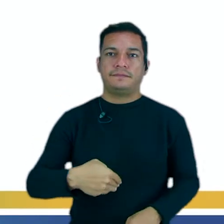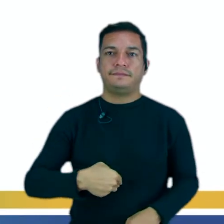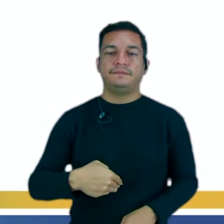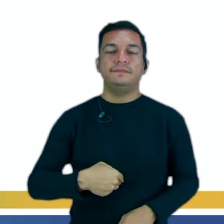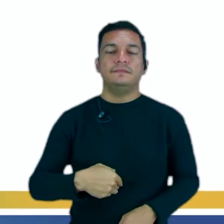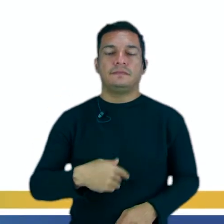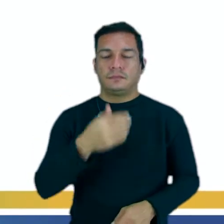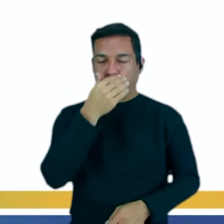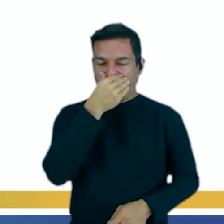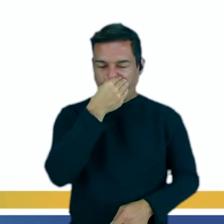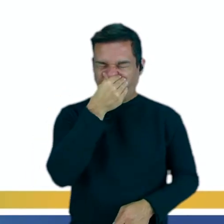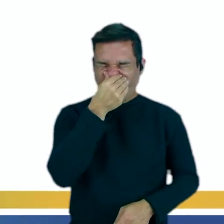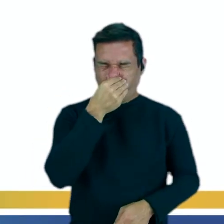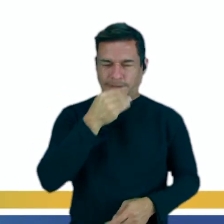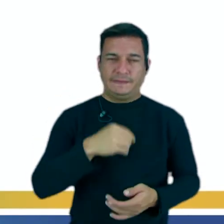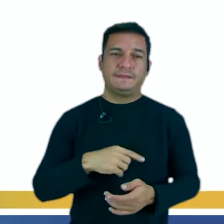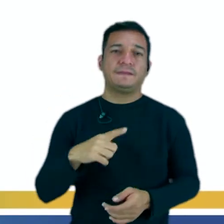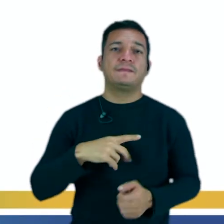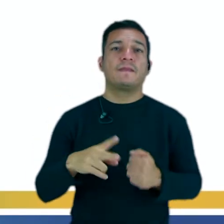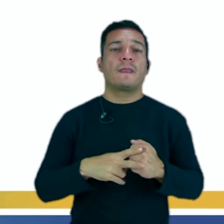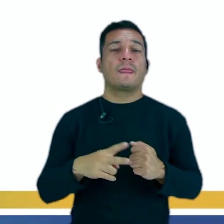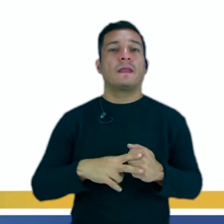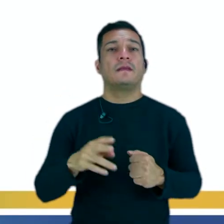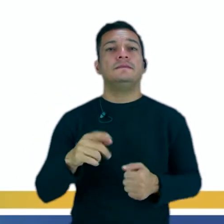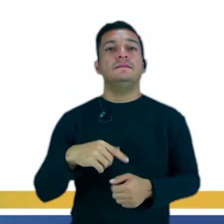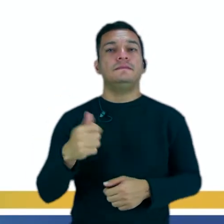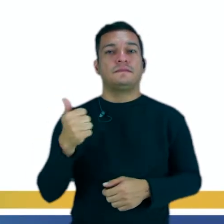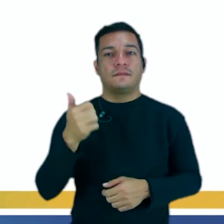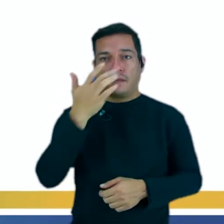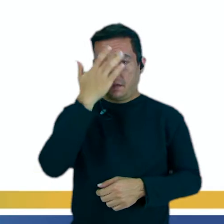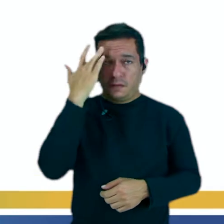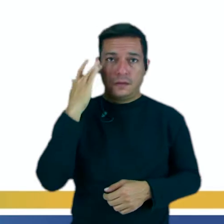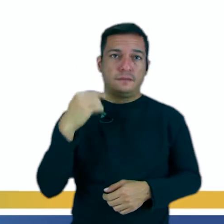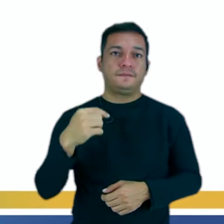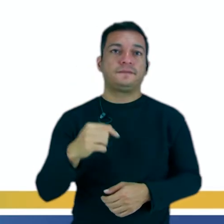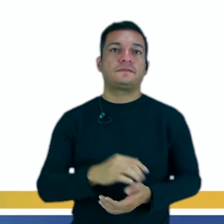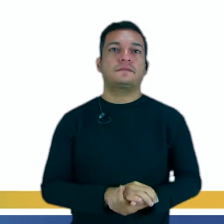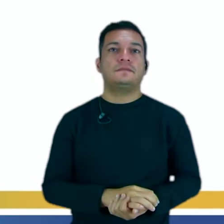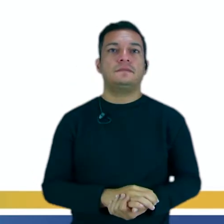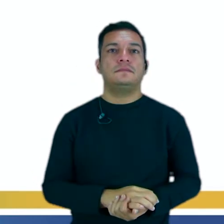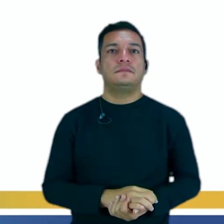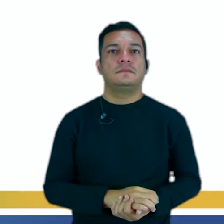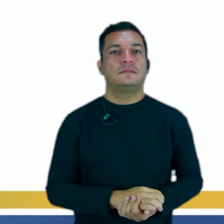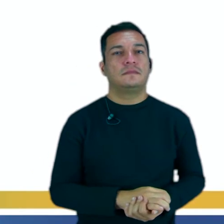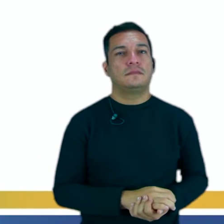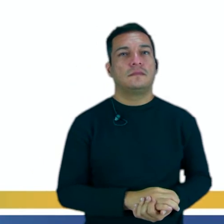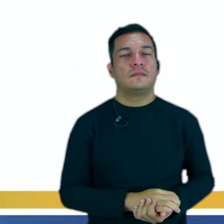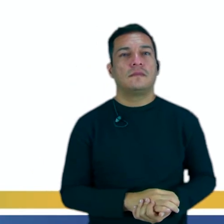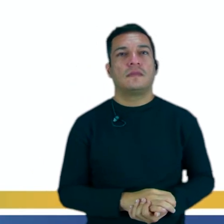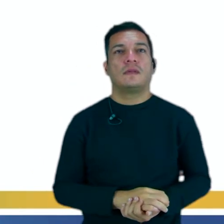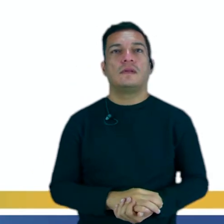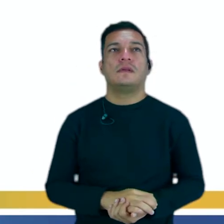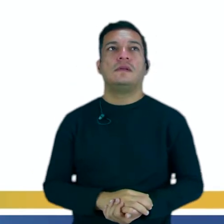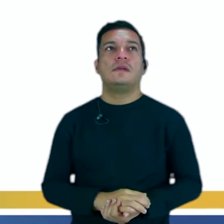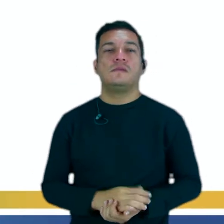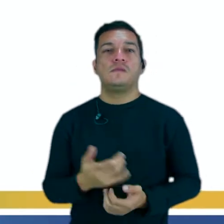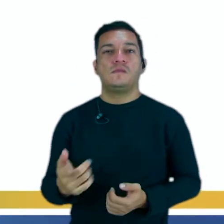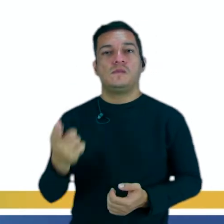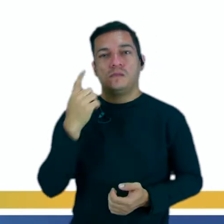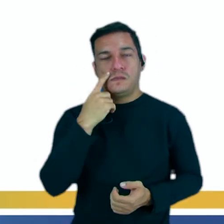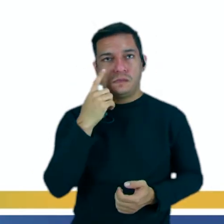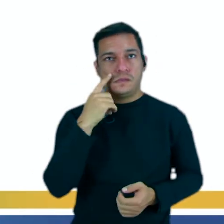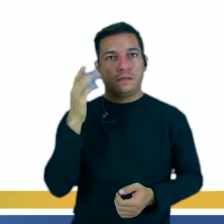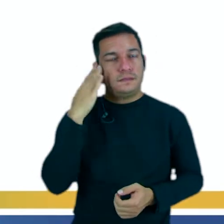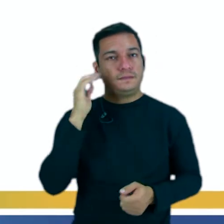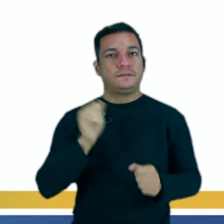Tengo el verbo tener también conjugado en primera persona. Yo tengo hambre. ¿Sí? Muy bien. Entonces, vamos